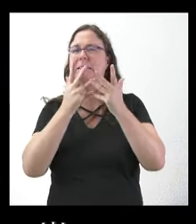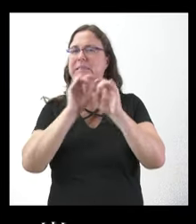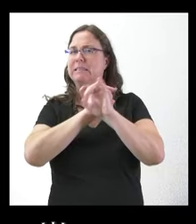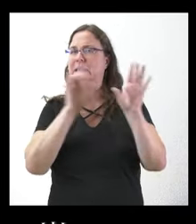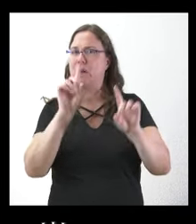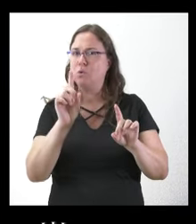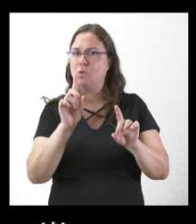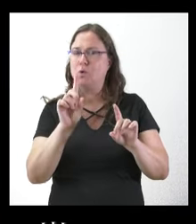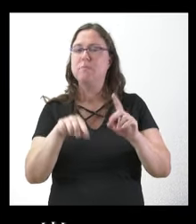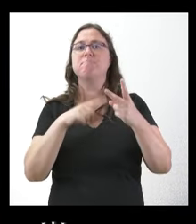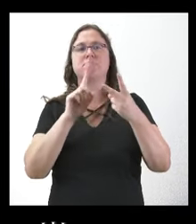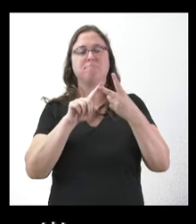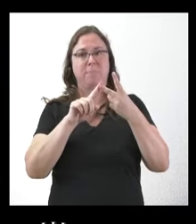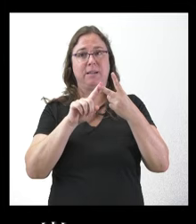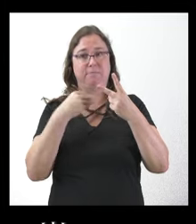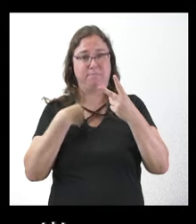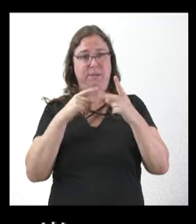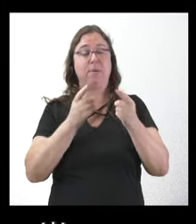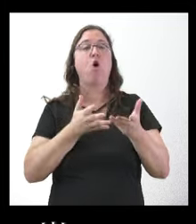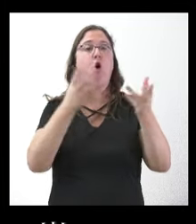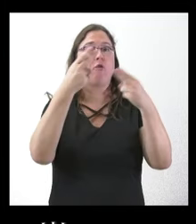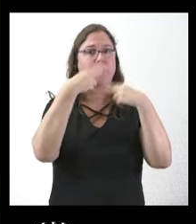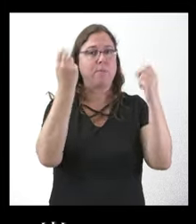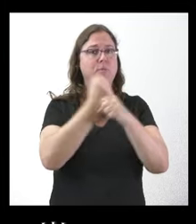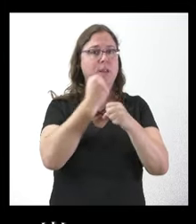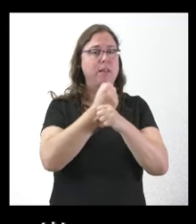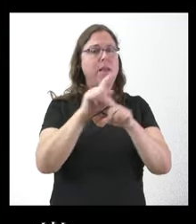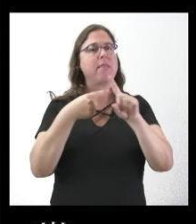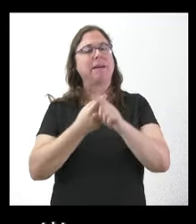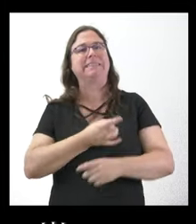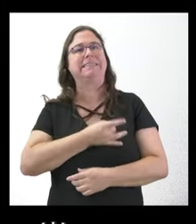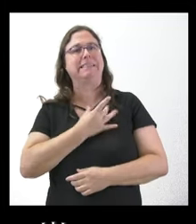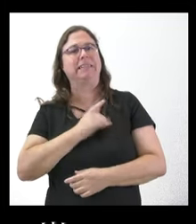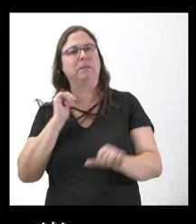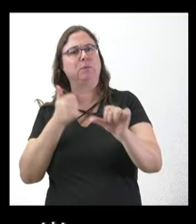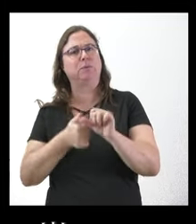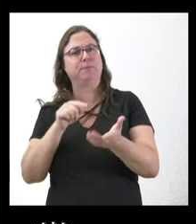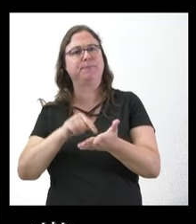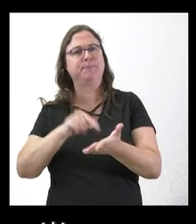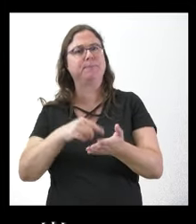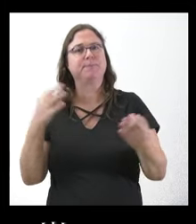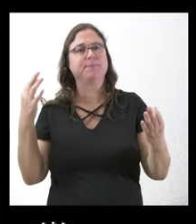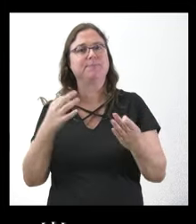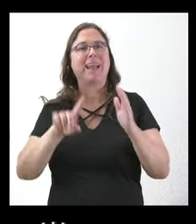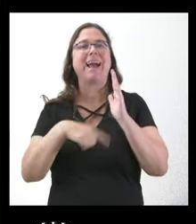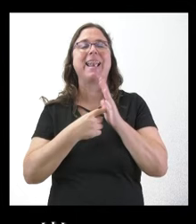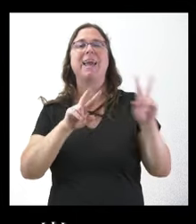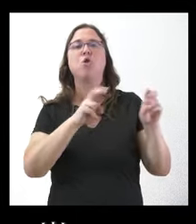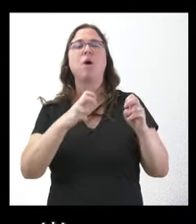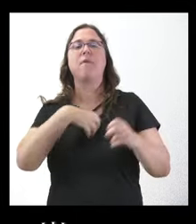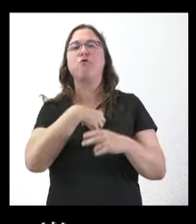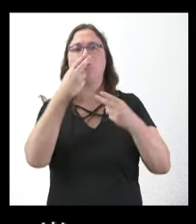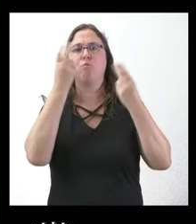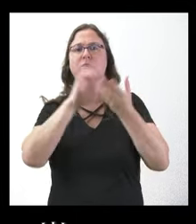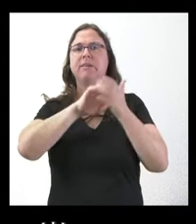claro. Y luego, aparte de esta oferta pública de empleo, los sindicatos llevaban tiempo reclamando una nueva ley de la función pública de